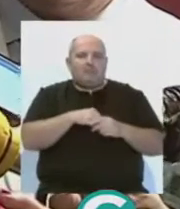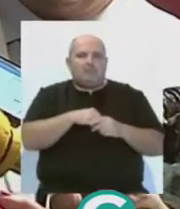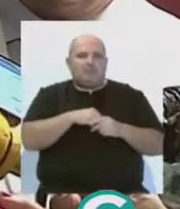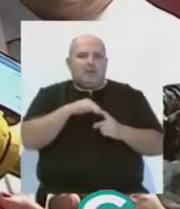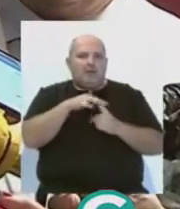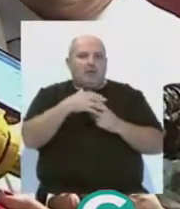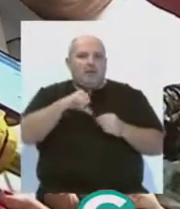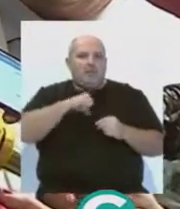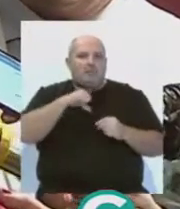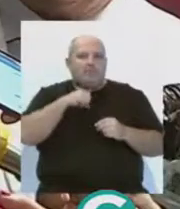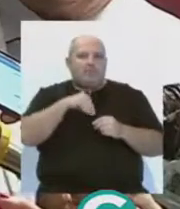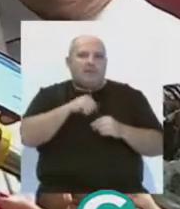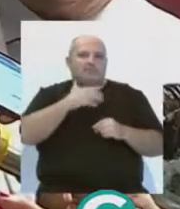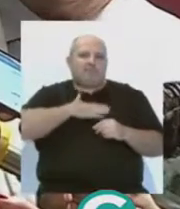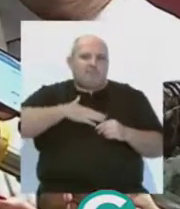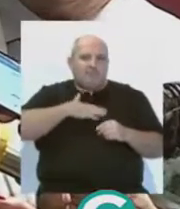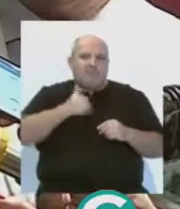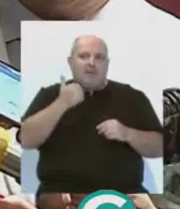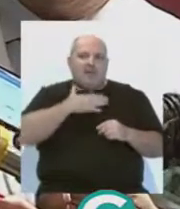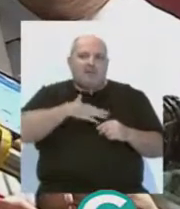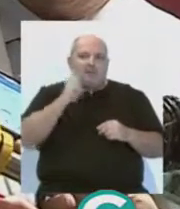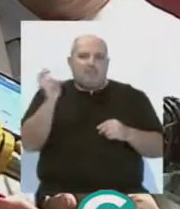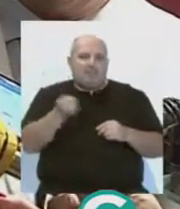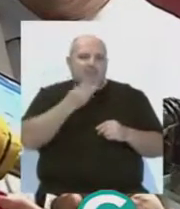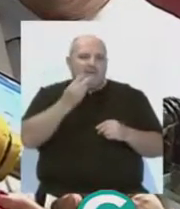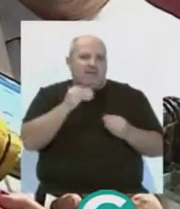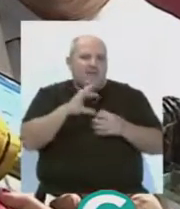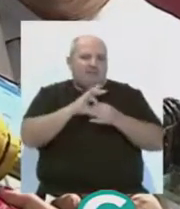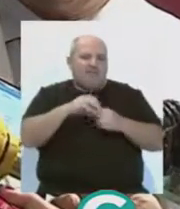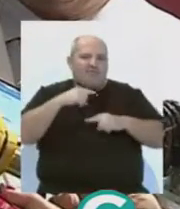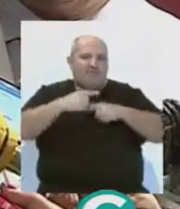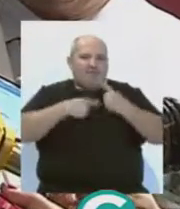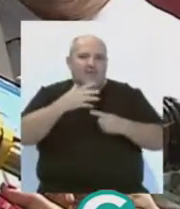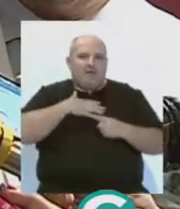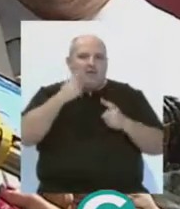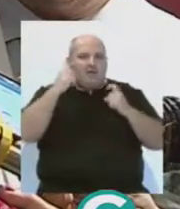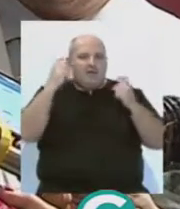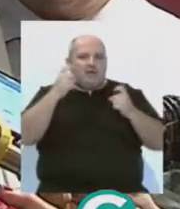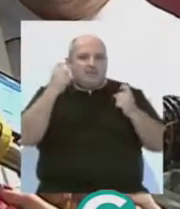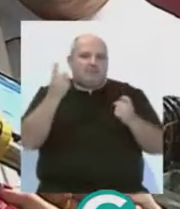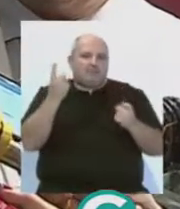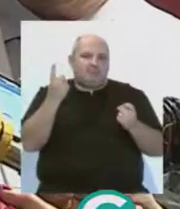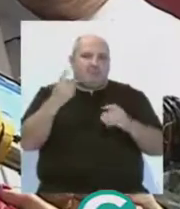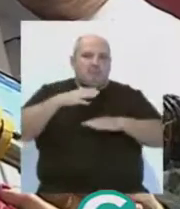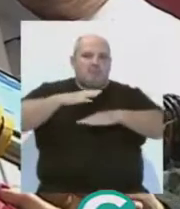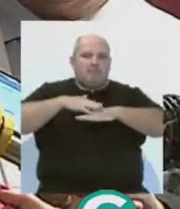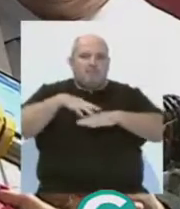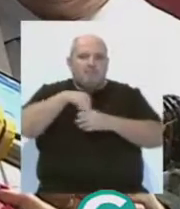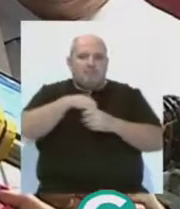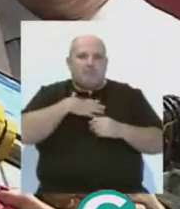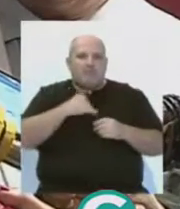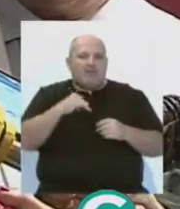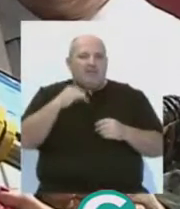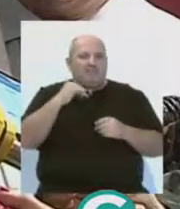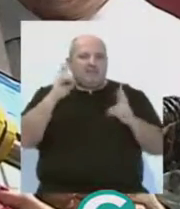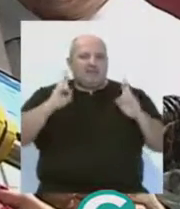entornos hospitalarios más confortables, más agradables para el niño y su familia, intentar minimizar en todo lo posible el estrés